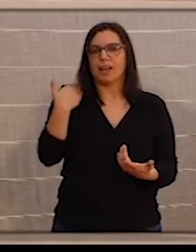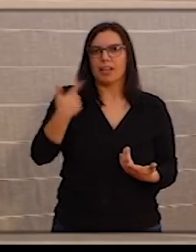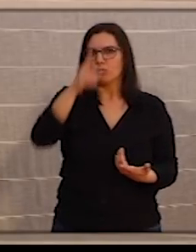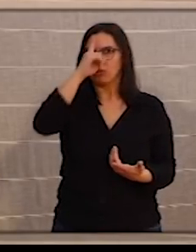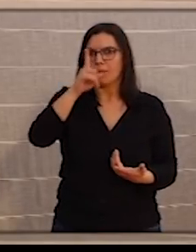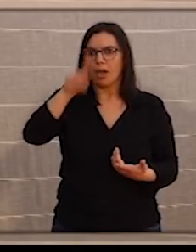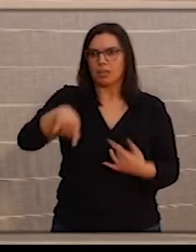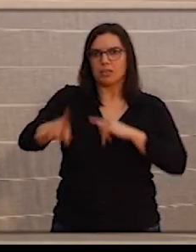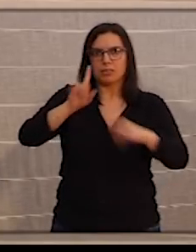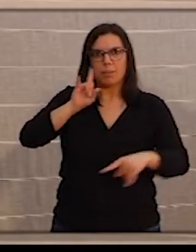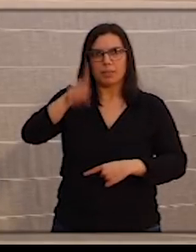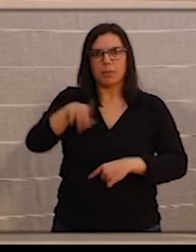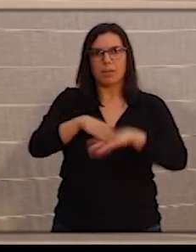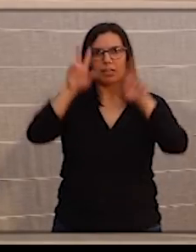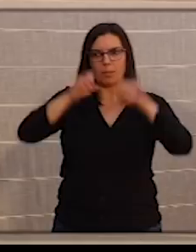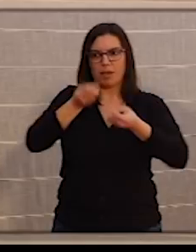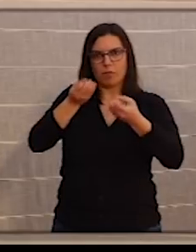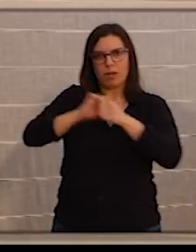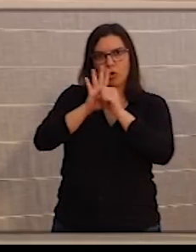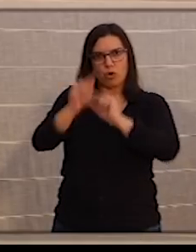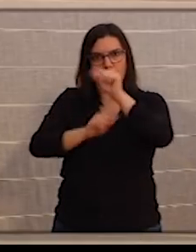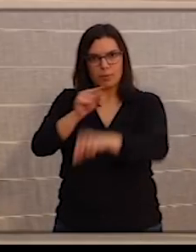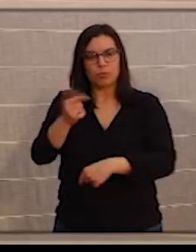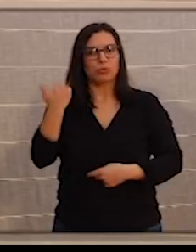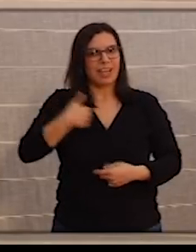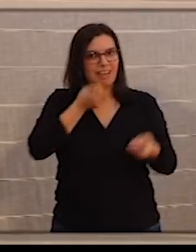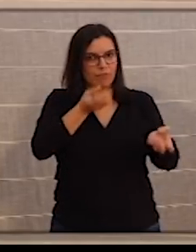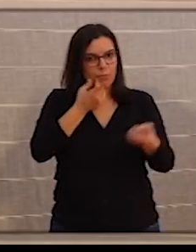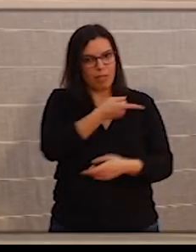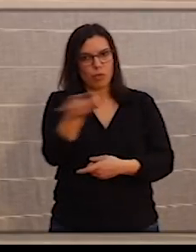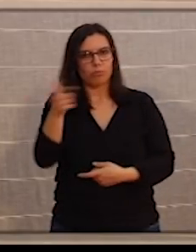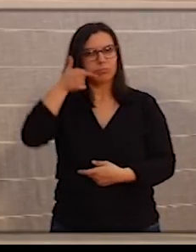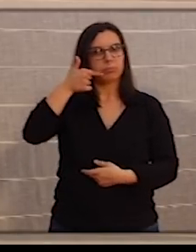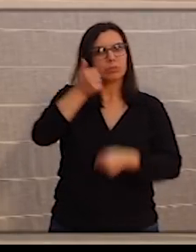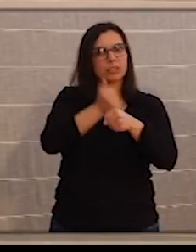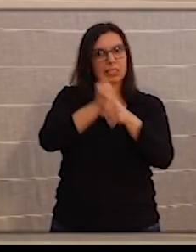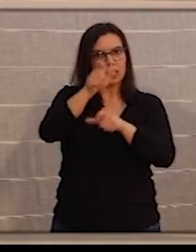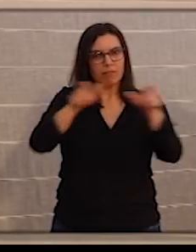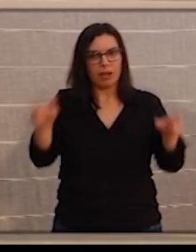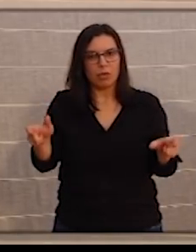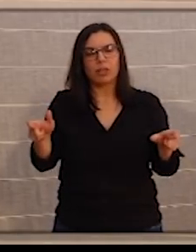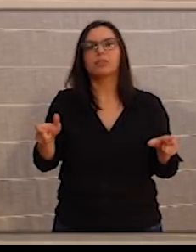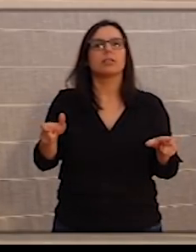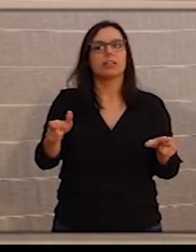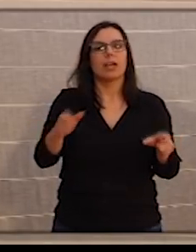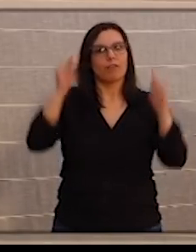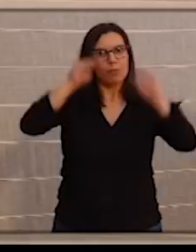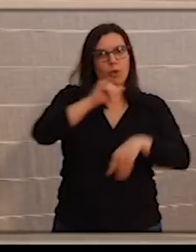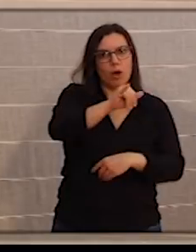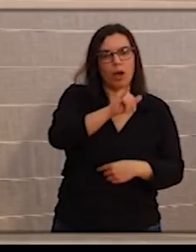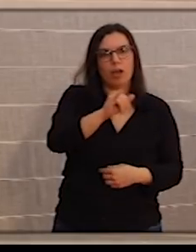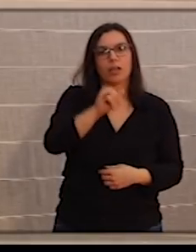coronavirus. ¿Les han informado ya? ¿Se les ha formado al respecto? ¿Los usuarios podrán llamar al 900 222